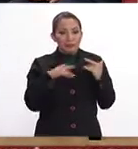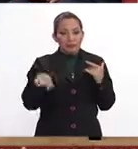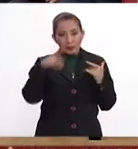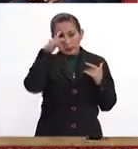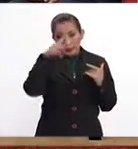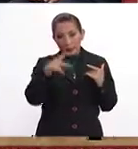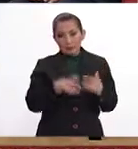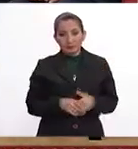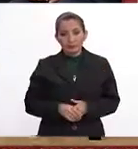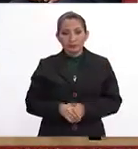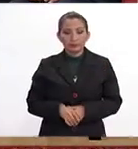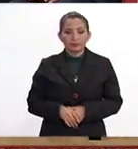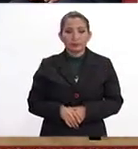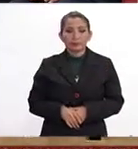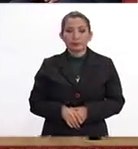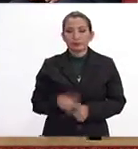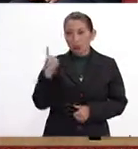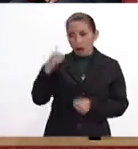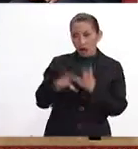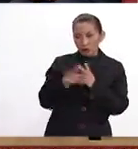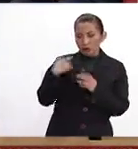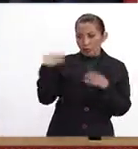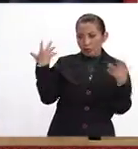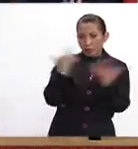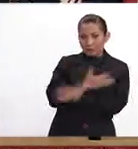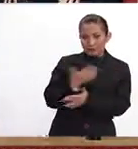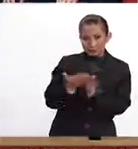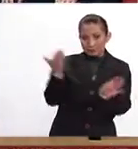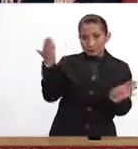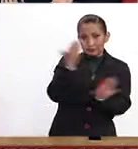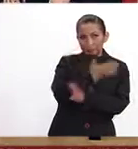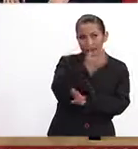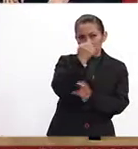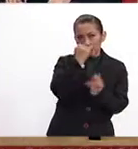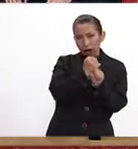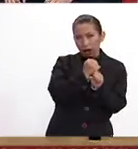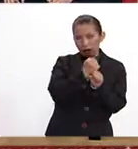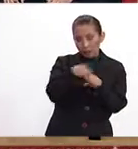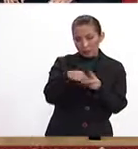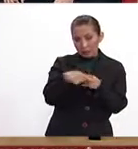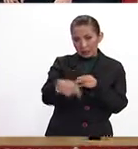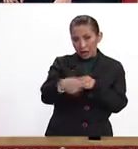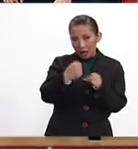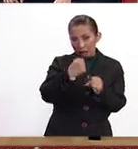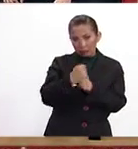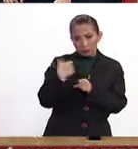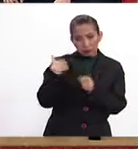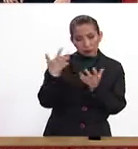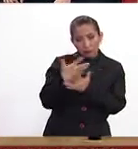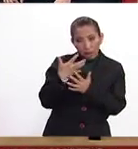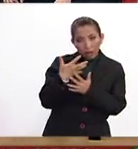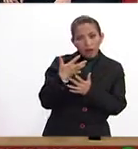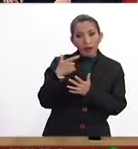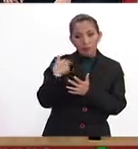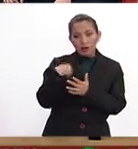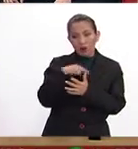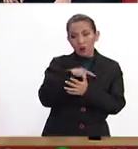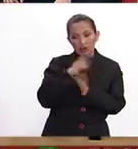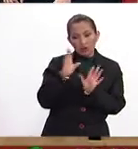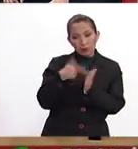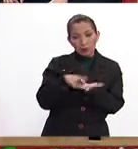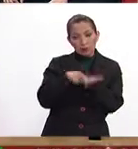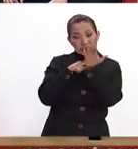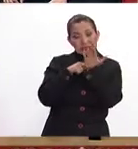caso de nosotros, ¿no? Por supuesto. Algo que nos tomó por sorpresa a finales de año y a principios de este, que decirlo así, que para nosotros es un